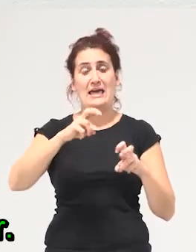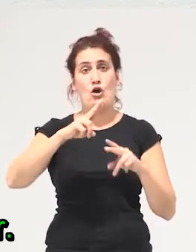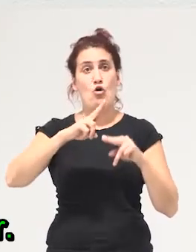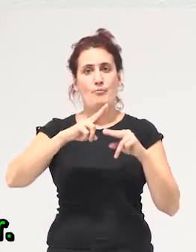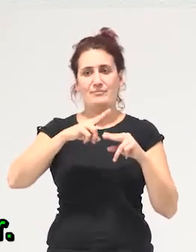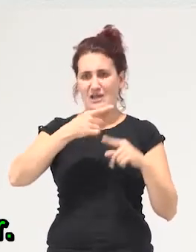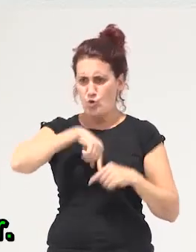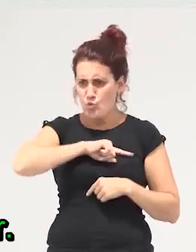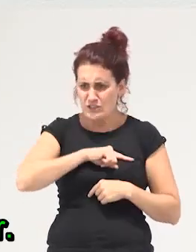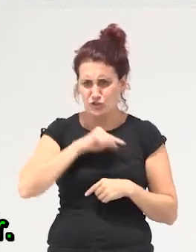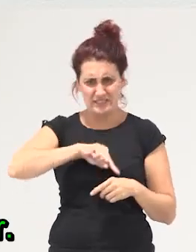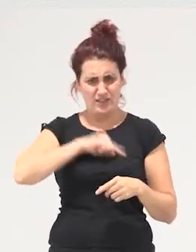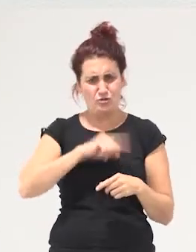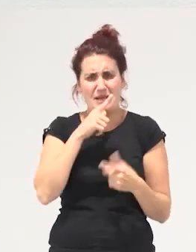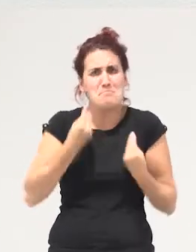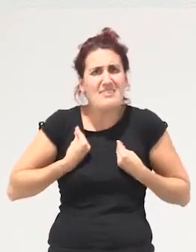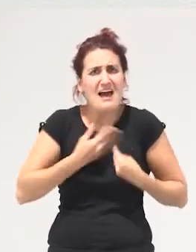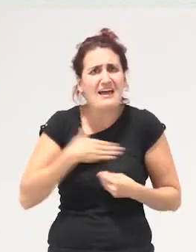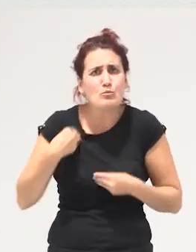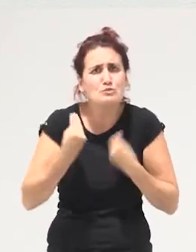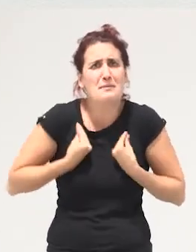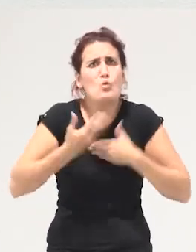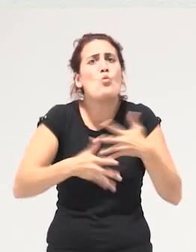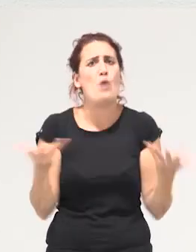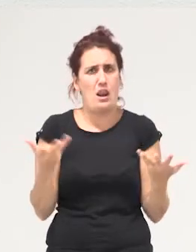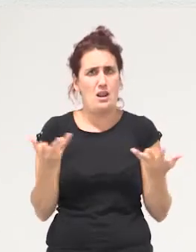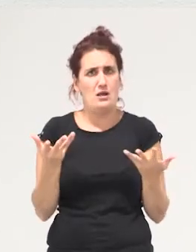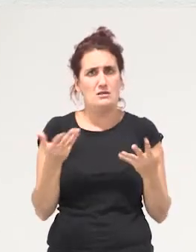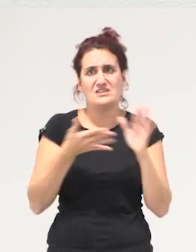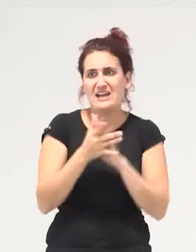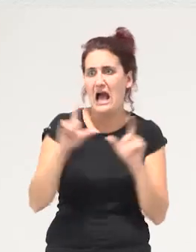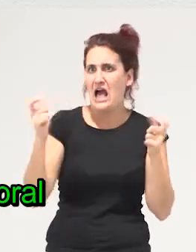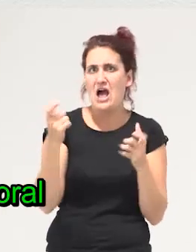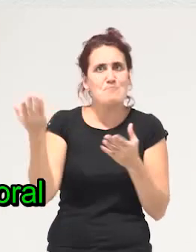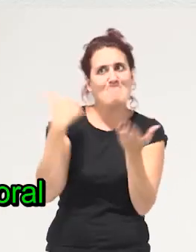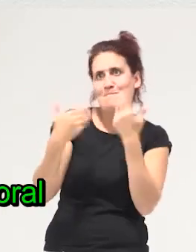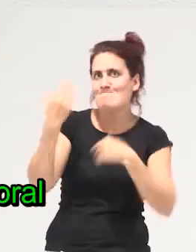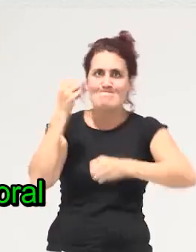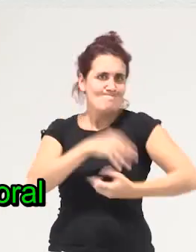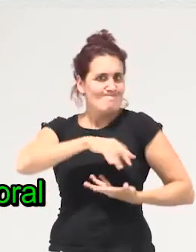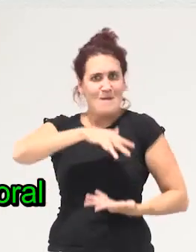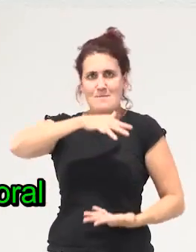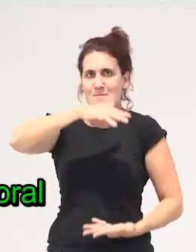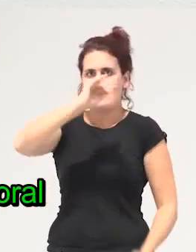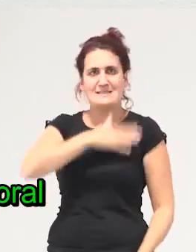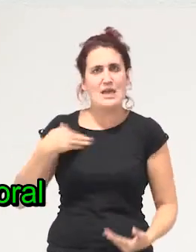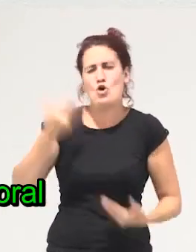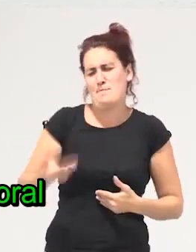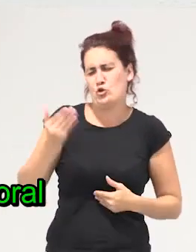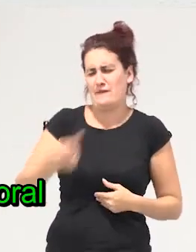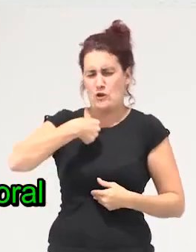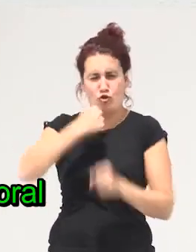sentidos de cual es la vida que queremos vivir entonces vivir bien cada vez es acumular más consumir más ser más importante en un